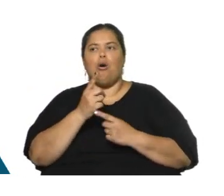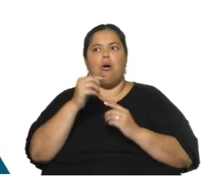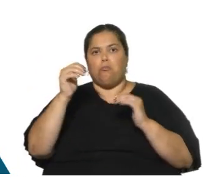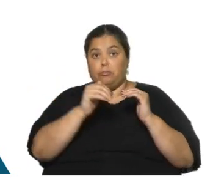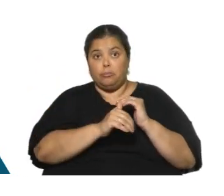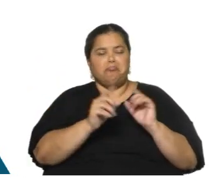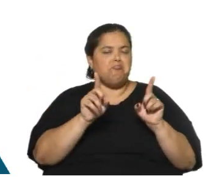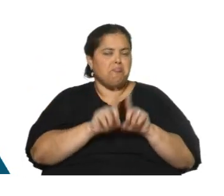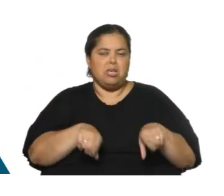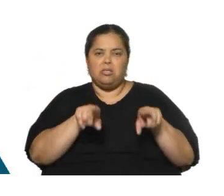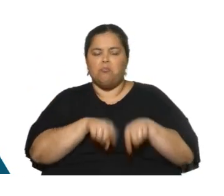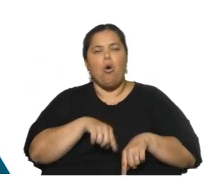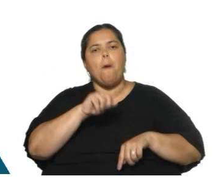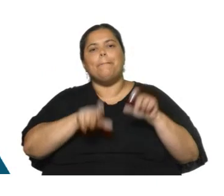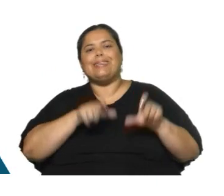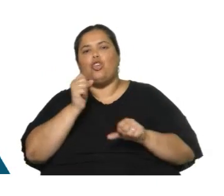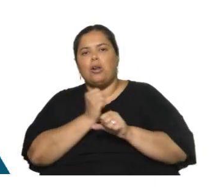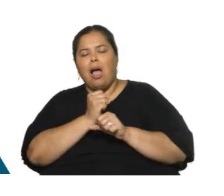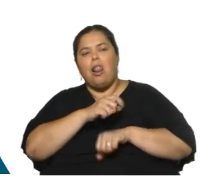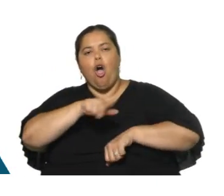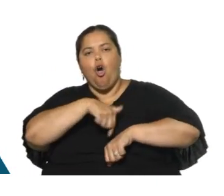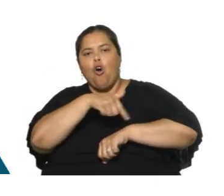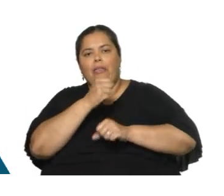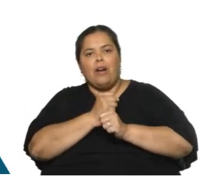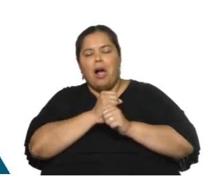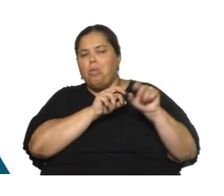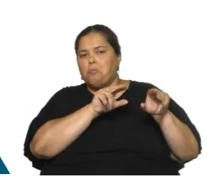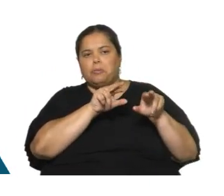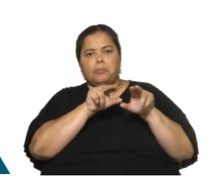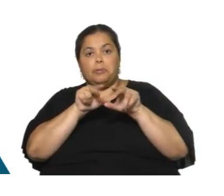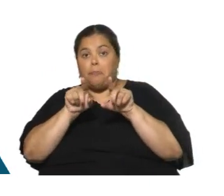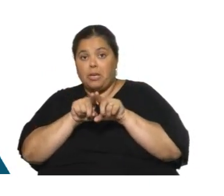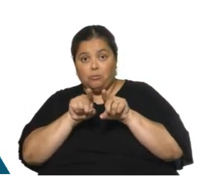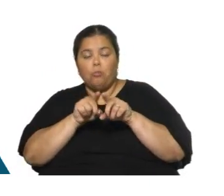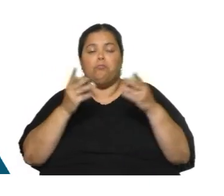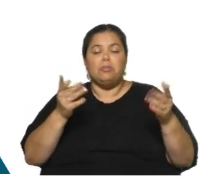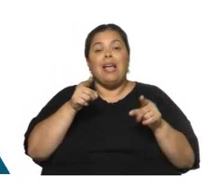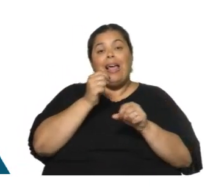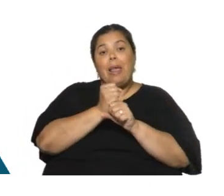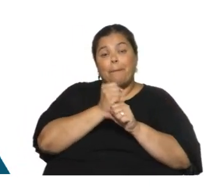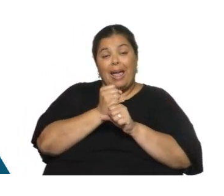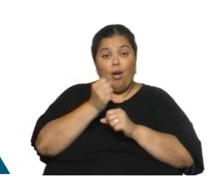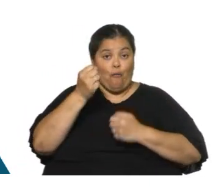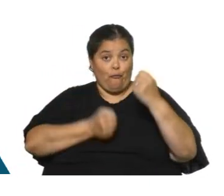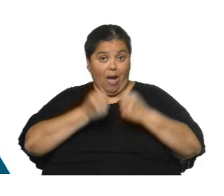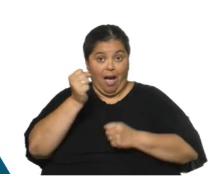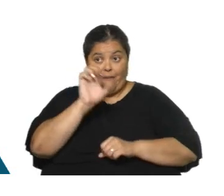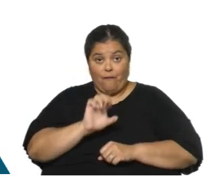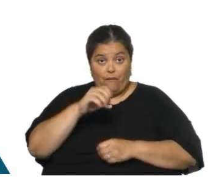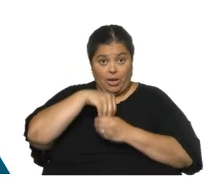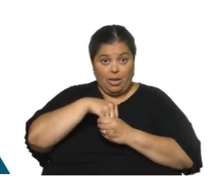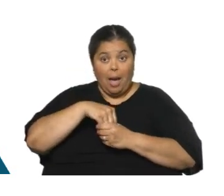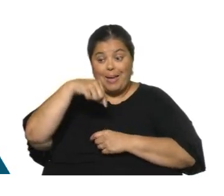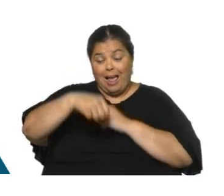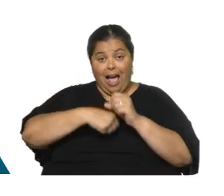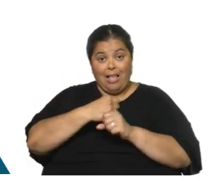Horas trabajadas y personal ocupado más o menos de la misma forma. De todos modos, el empleo en la industria para 2022 ya prácticamente